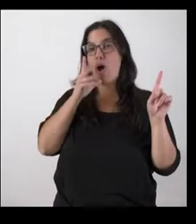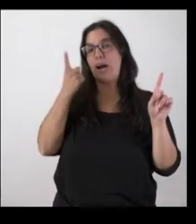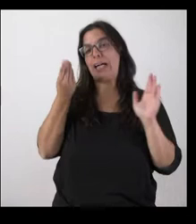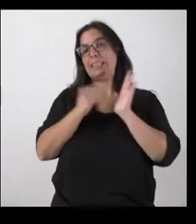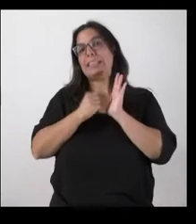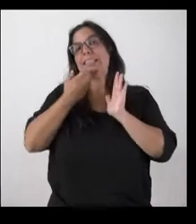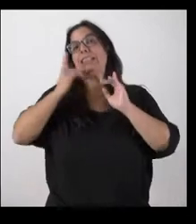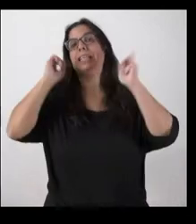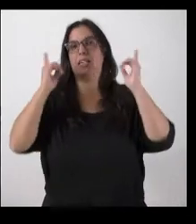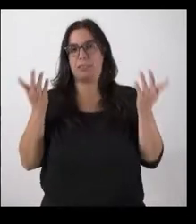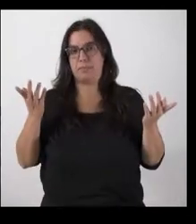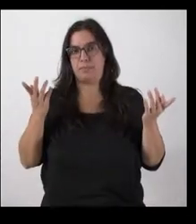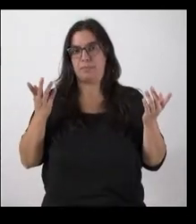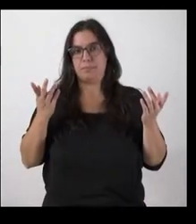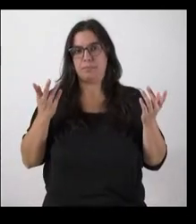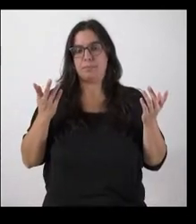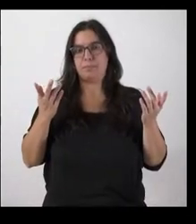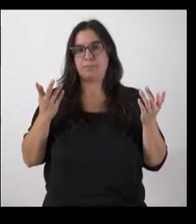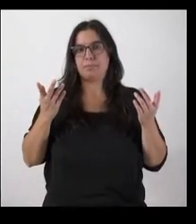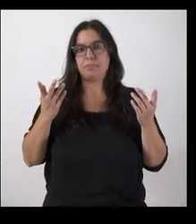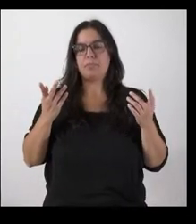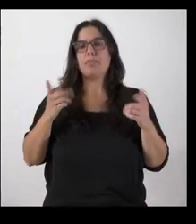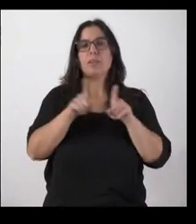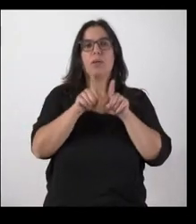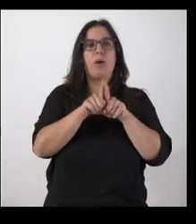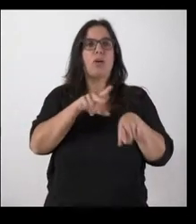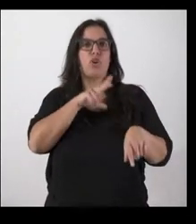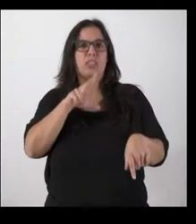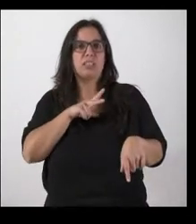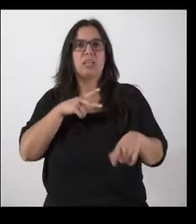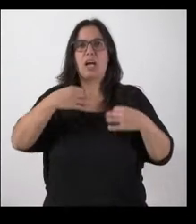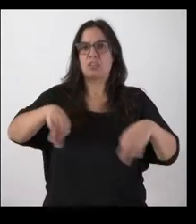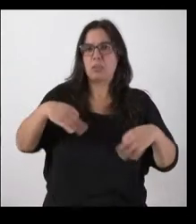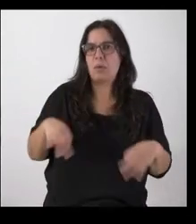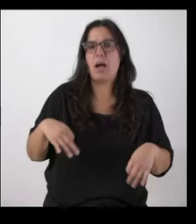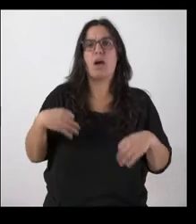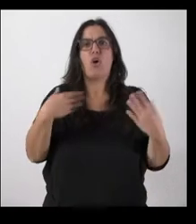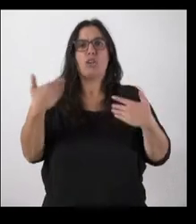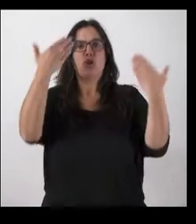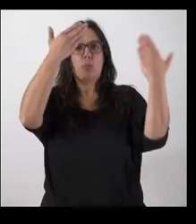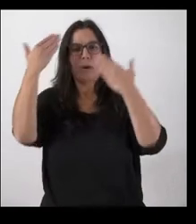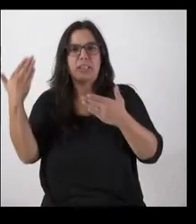salvedad, salvo muestras de cortesía habitual, objetos conmemorativos, oficiales. Entonces,